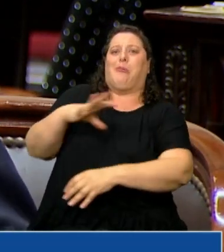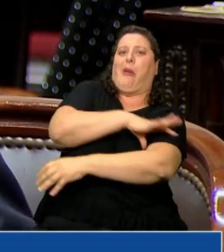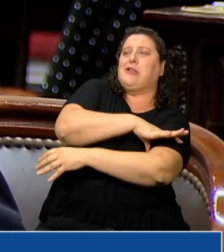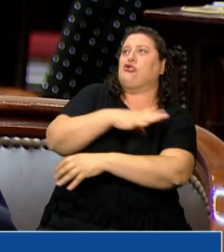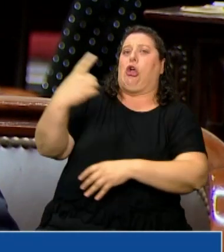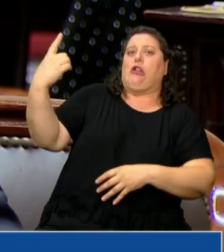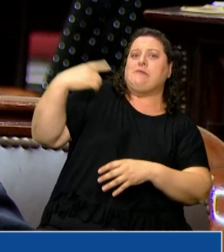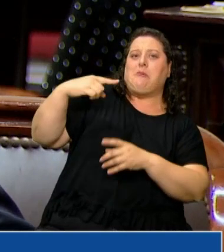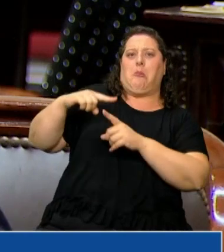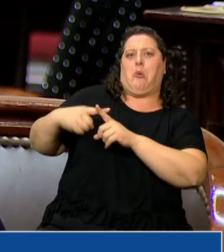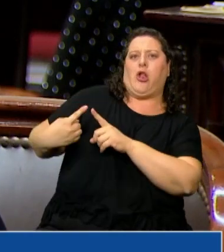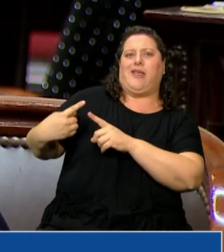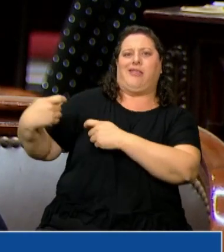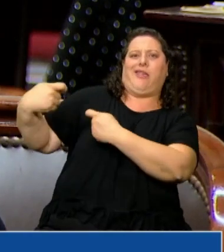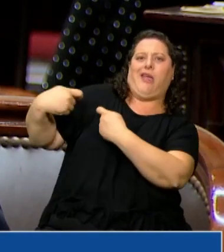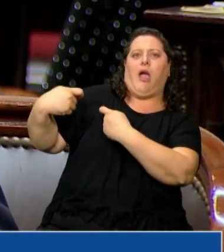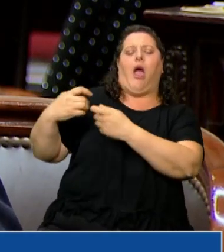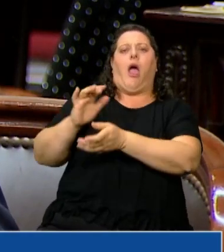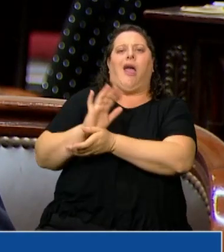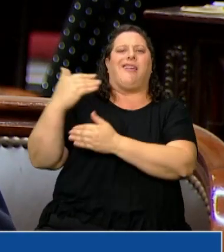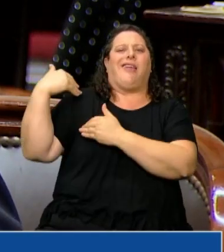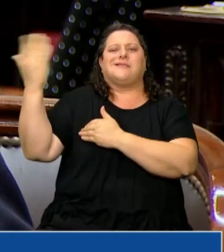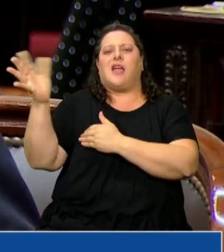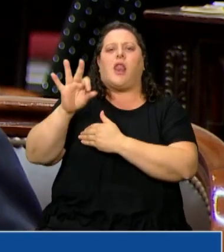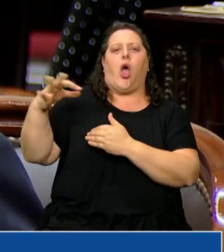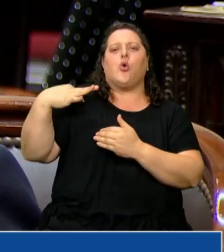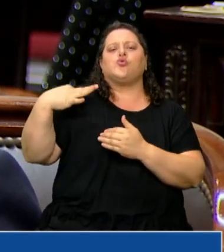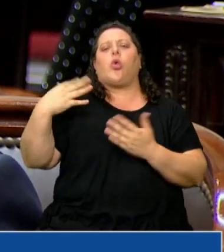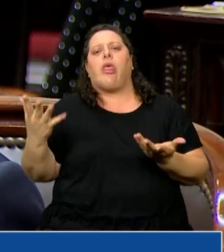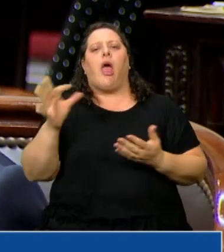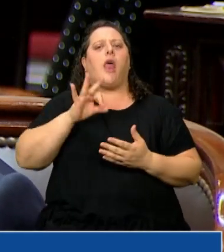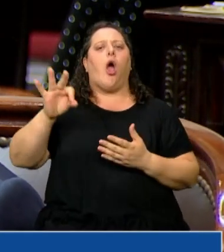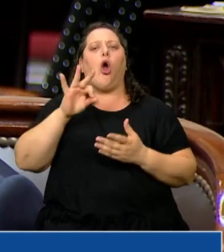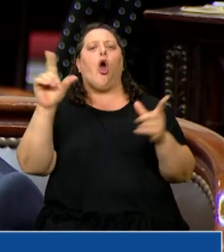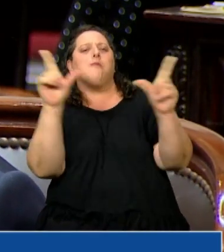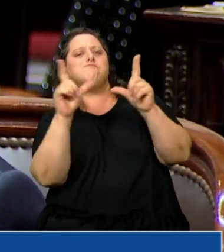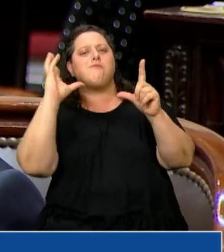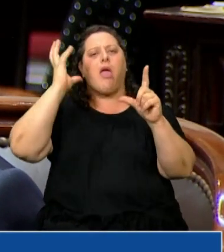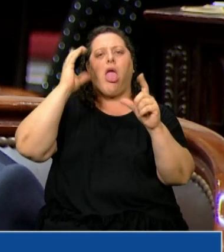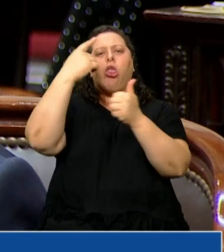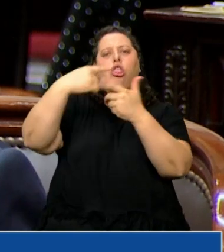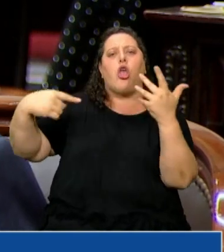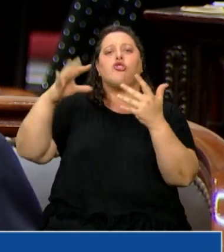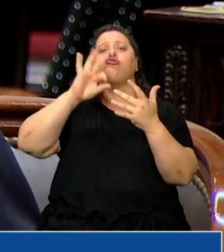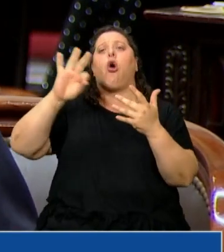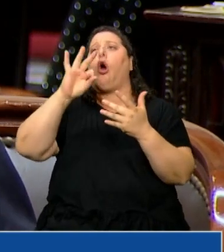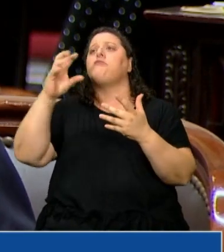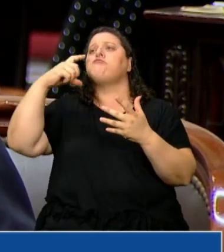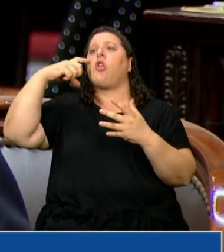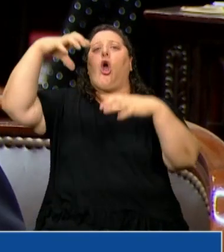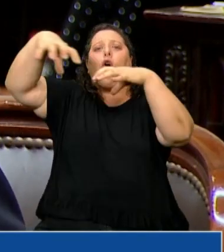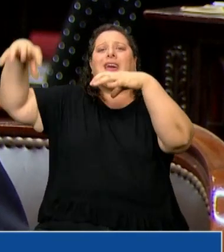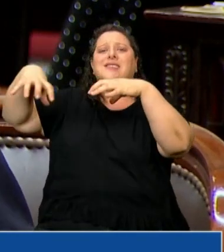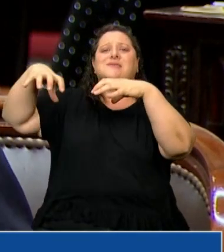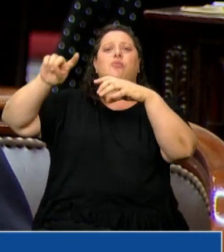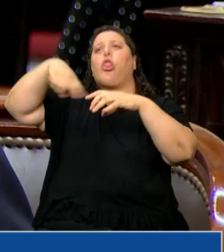política externa, ciudadana o mediática o de algún organismo internacional, sino porque es una